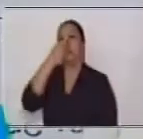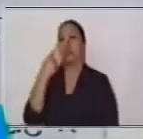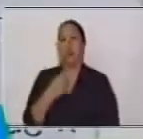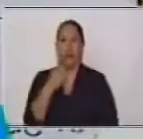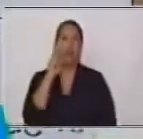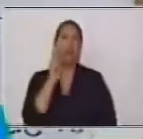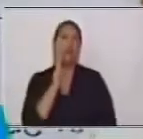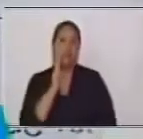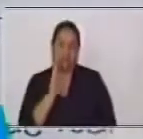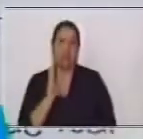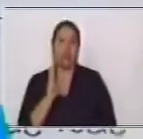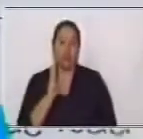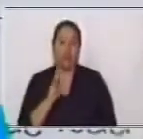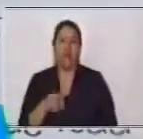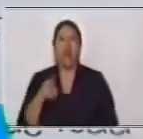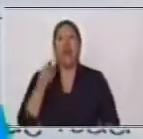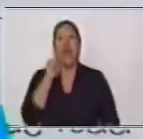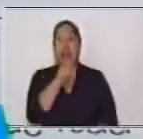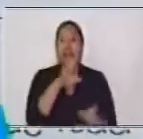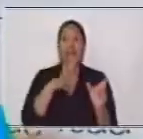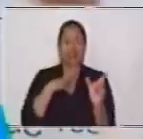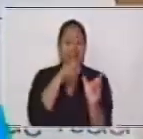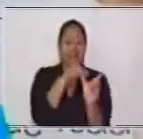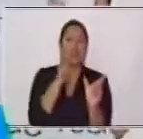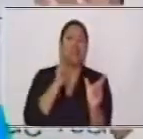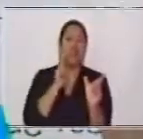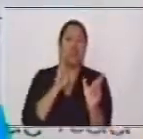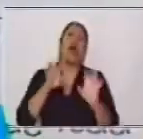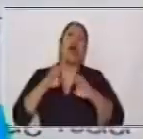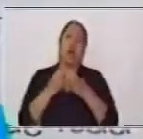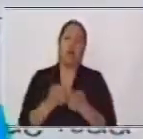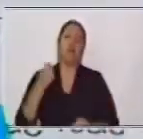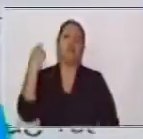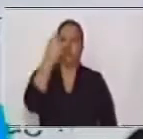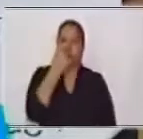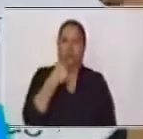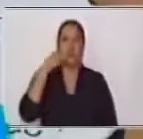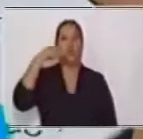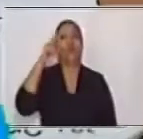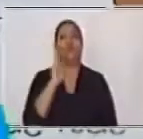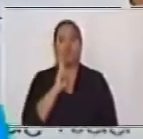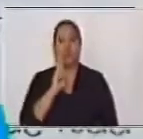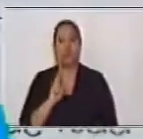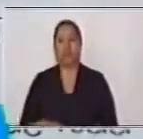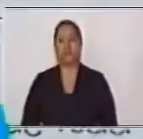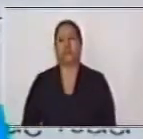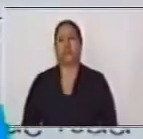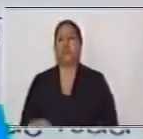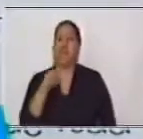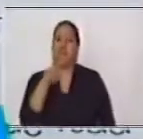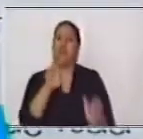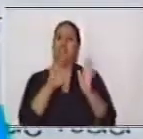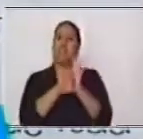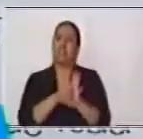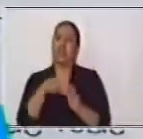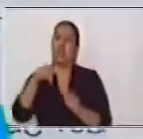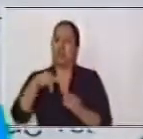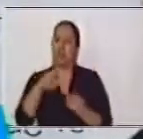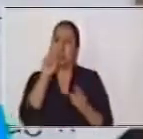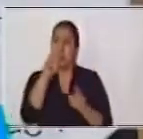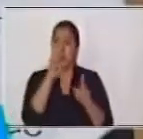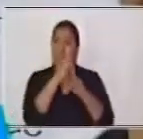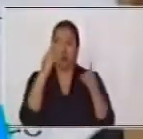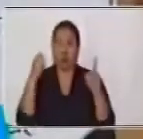verbo, hay un sintagma verbal. Este es un ejemplo de lo que es una oración compuesta